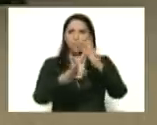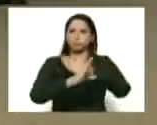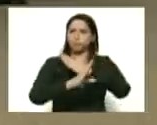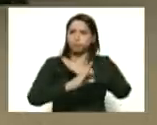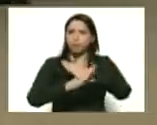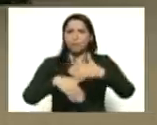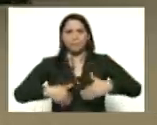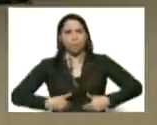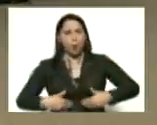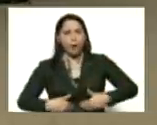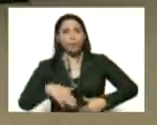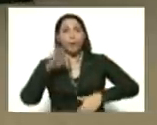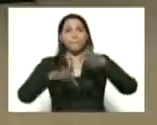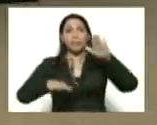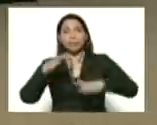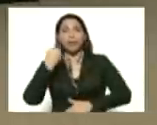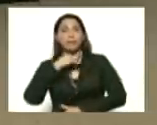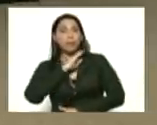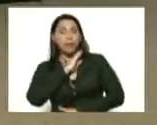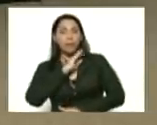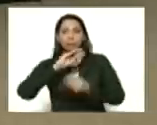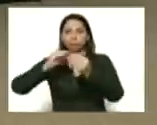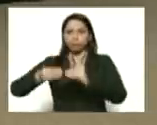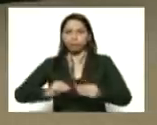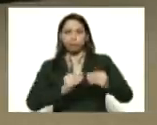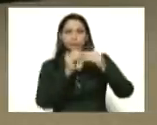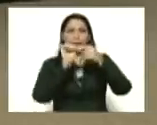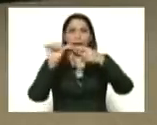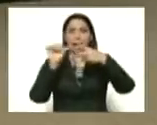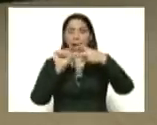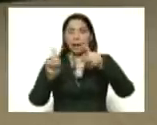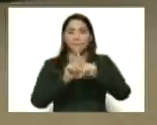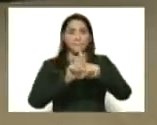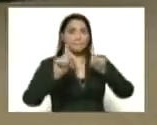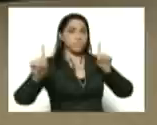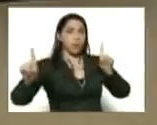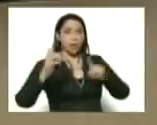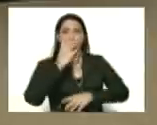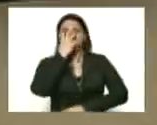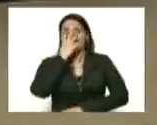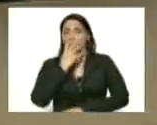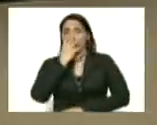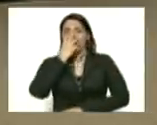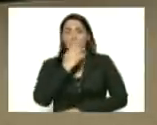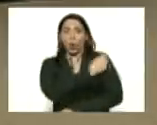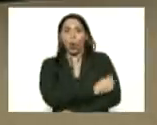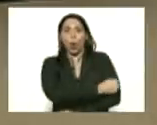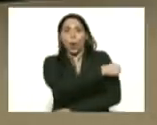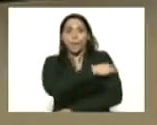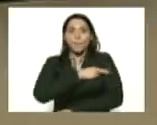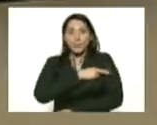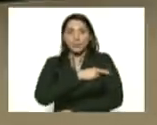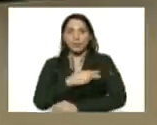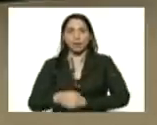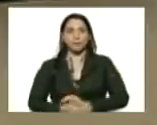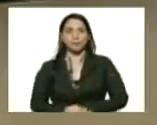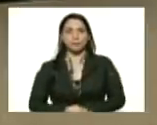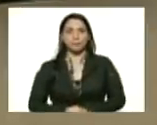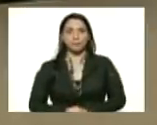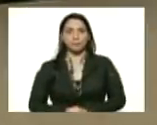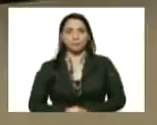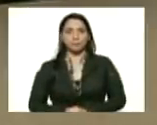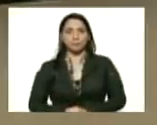en medio de la cuarentena de rehabilitación de las áreas de aislamiento y terapia intensiva del hospital doctor patrocinio